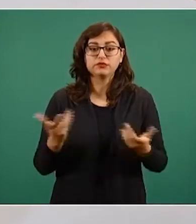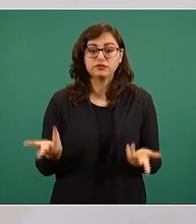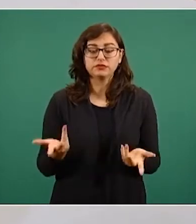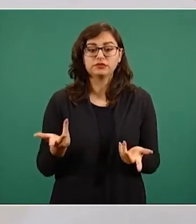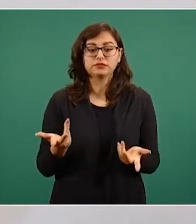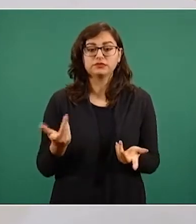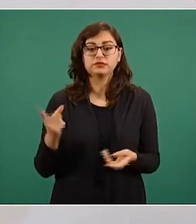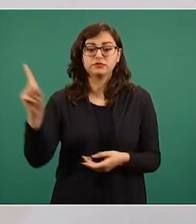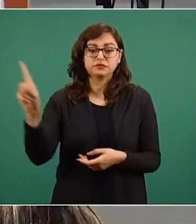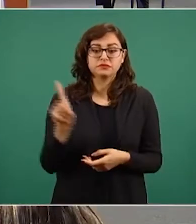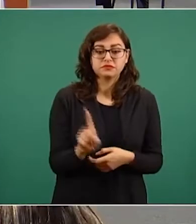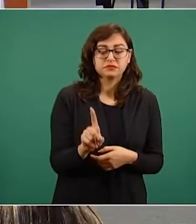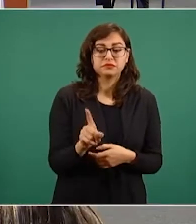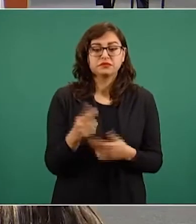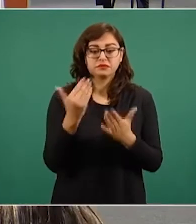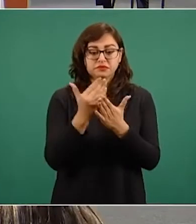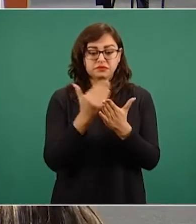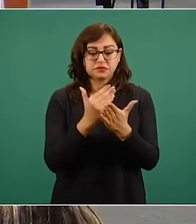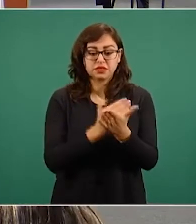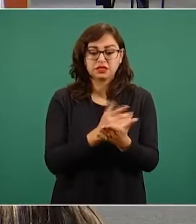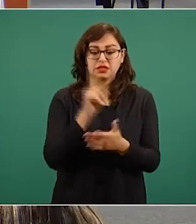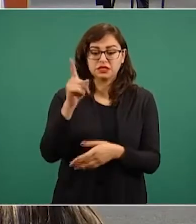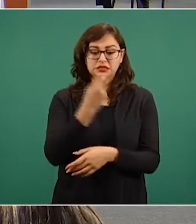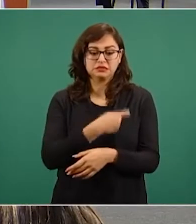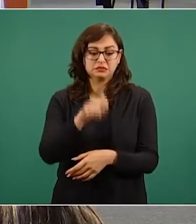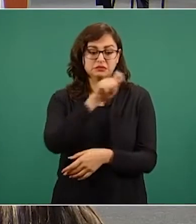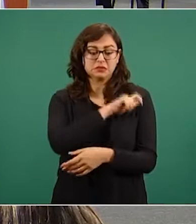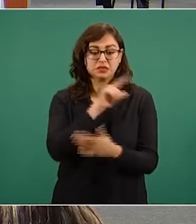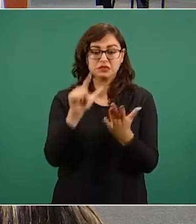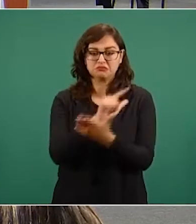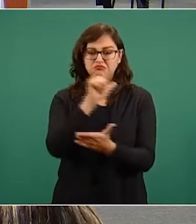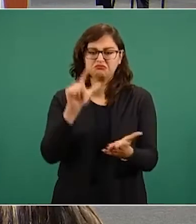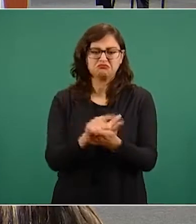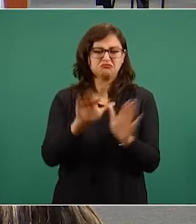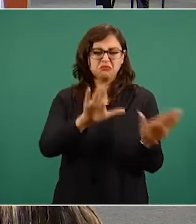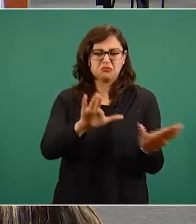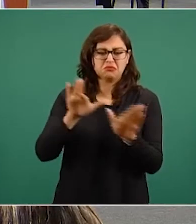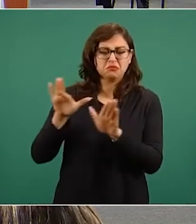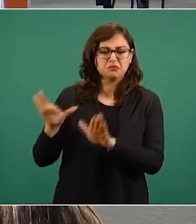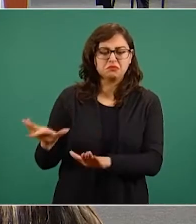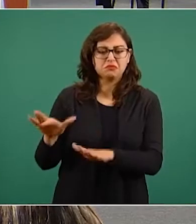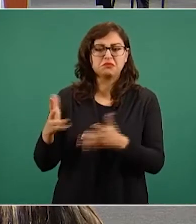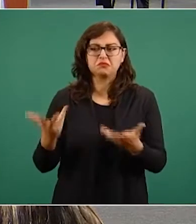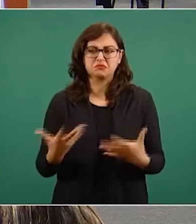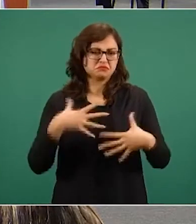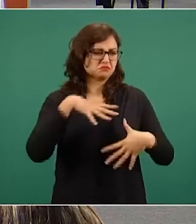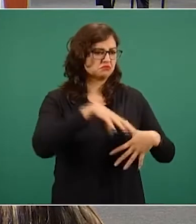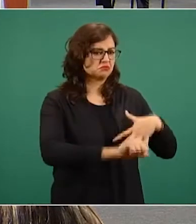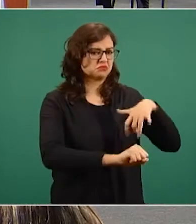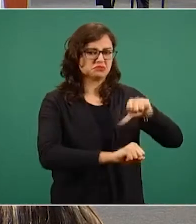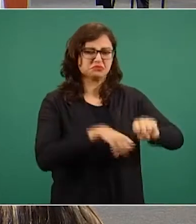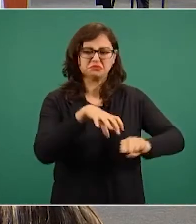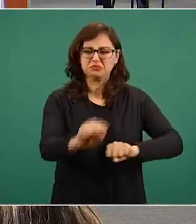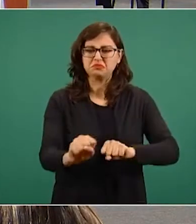indicaciones y marcos legales del Reino de Castilla y la conquista se realizó mediante